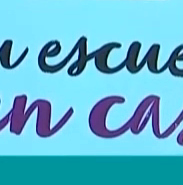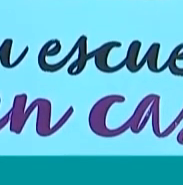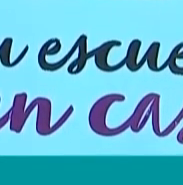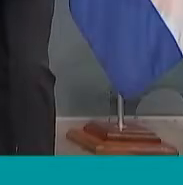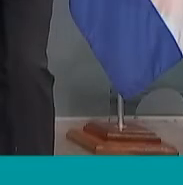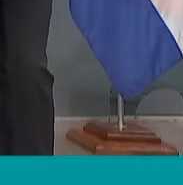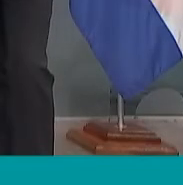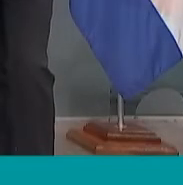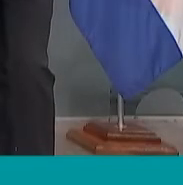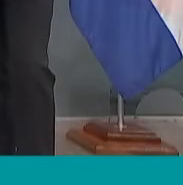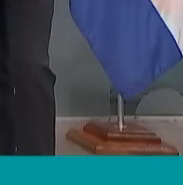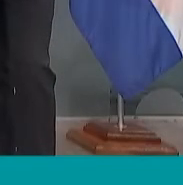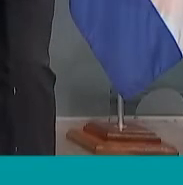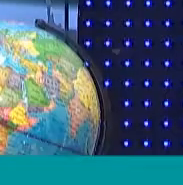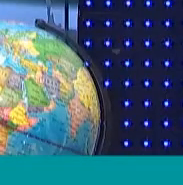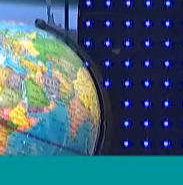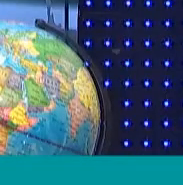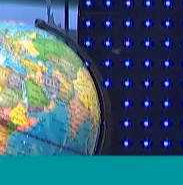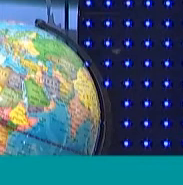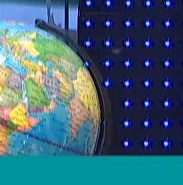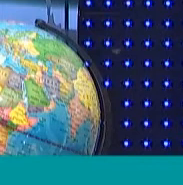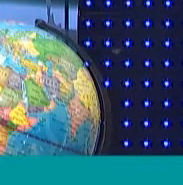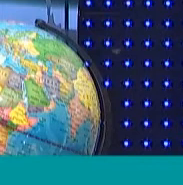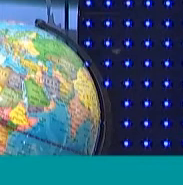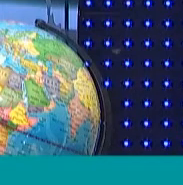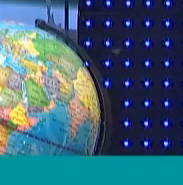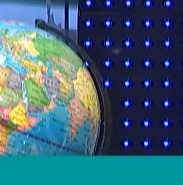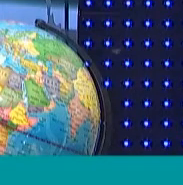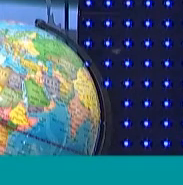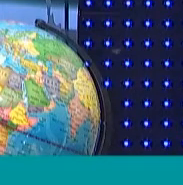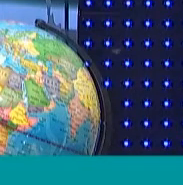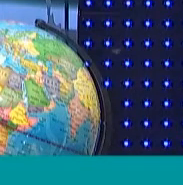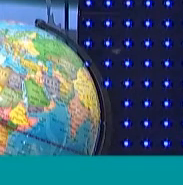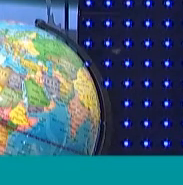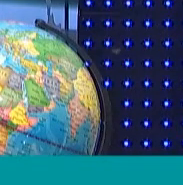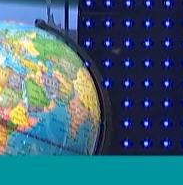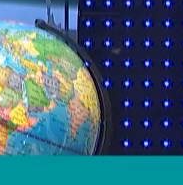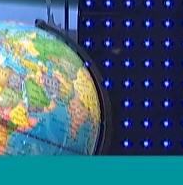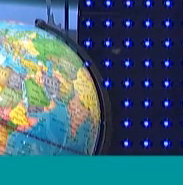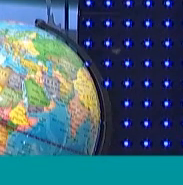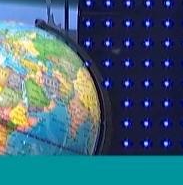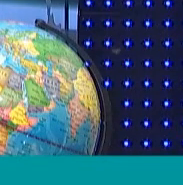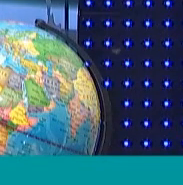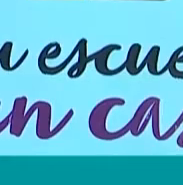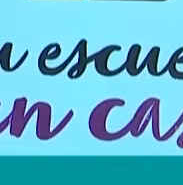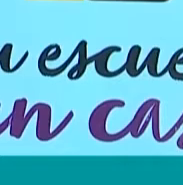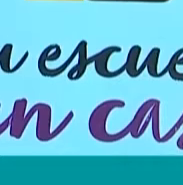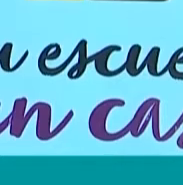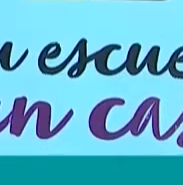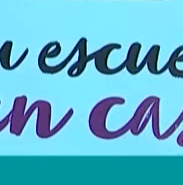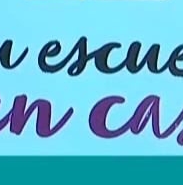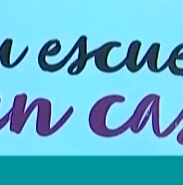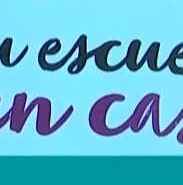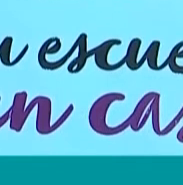Educativa del Ministerio, que nos va a hablar justamente de cómo trabajamos este proceso de una crianza positiva en nuestros